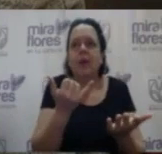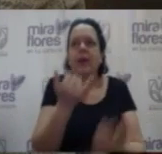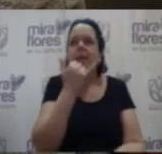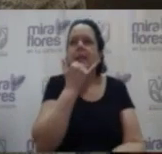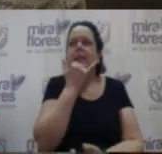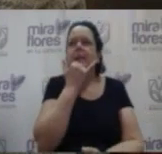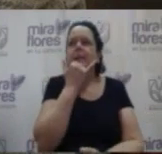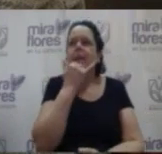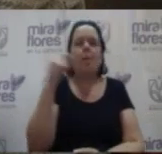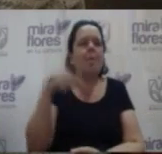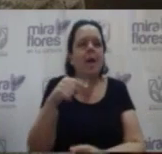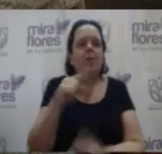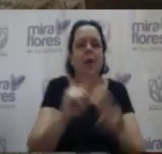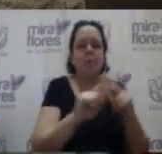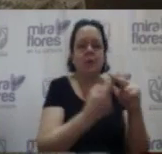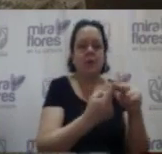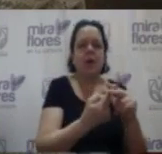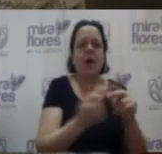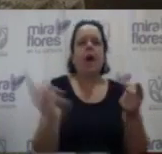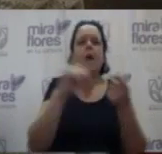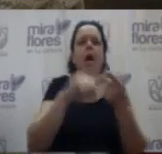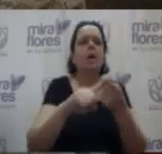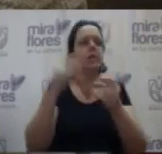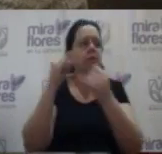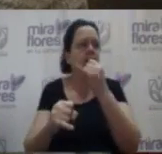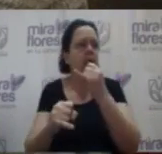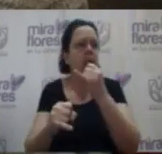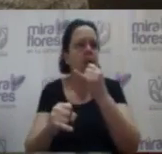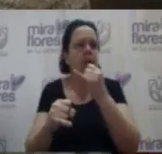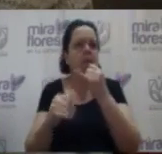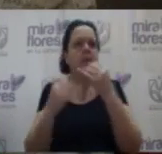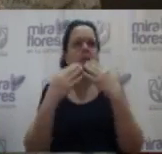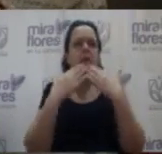equivocado garrafalmente desde el comienzo hasta el final. Gracias.